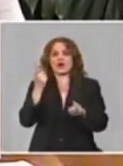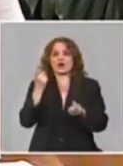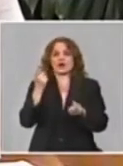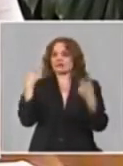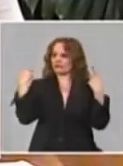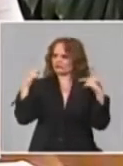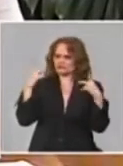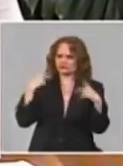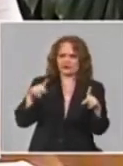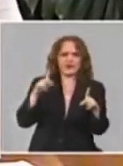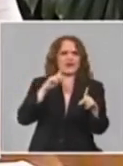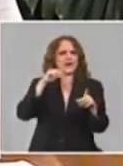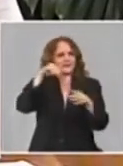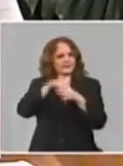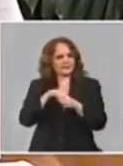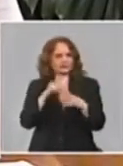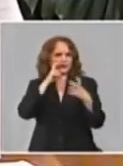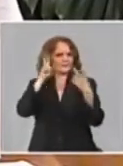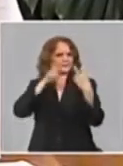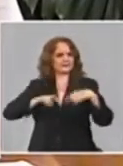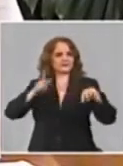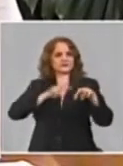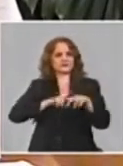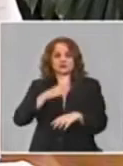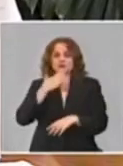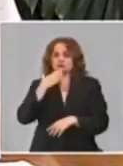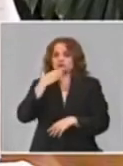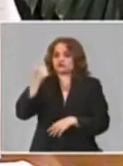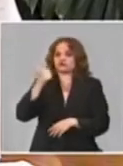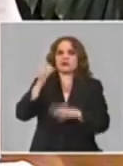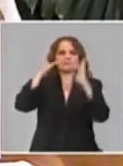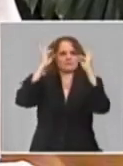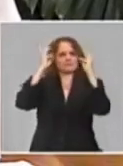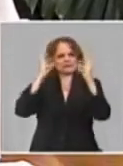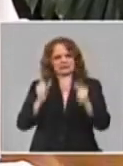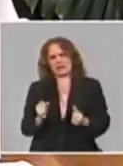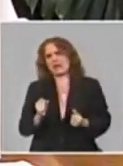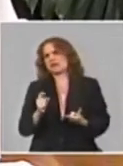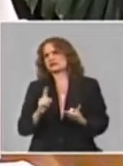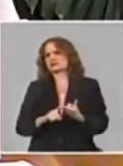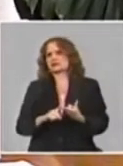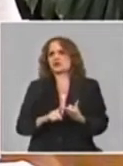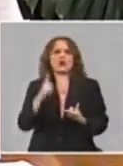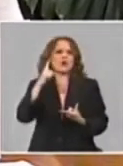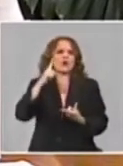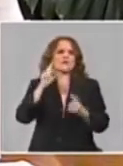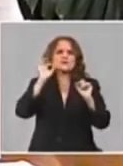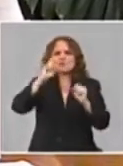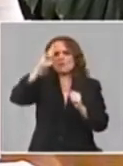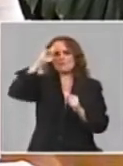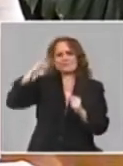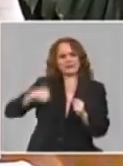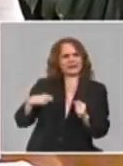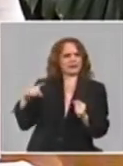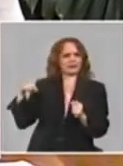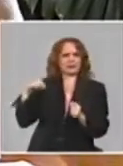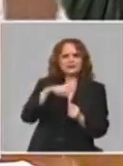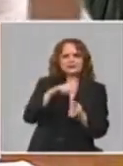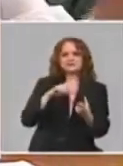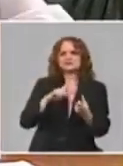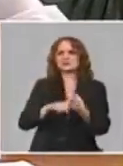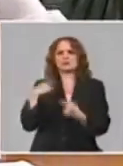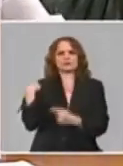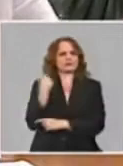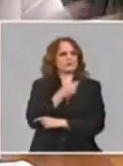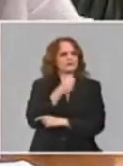en el estudio que son excelentes bioestadísticos matemáticos epidemiólogos profesores de la escuela de